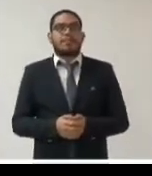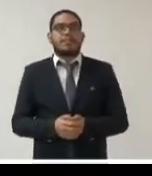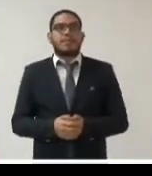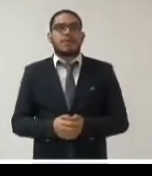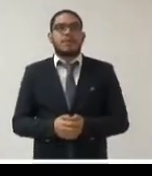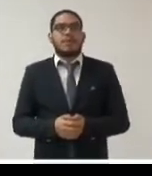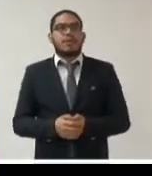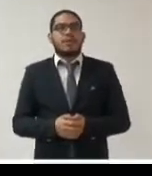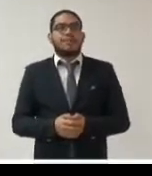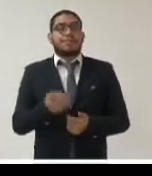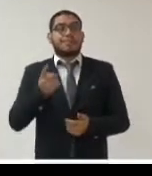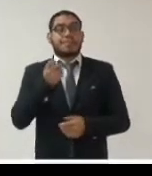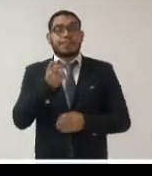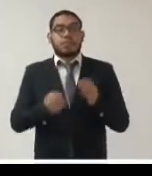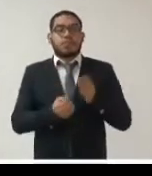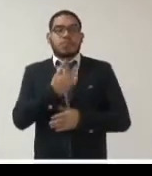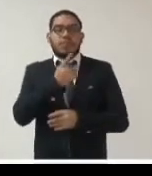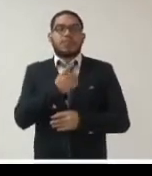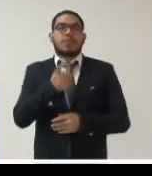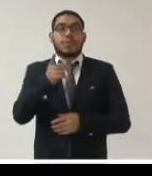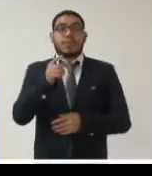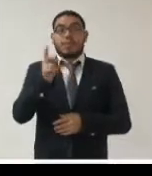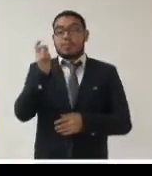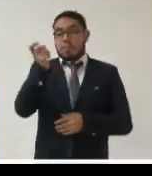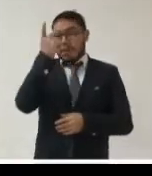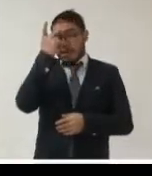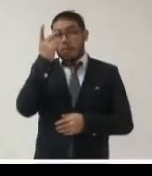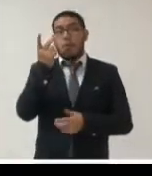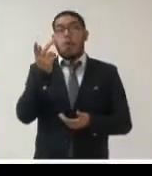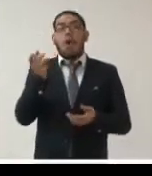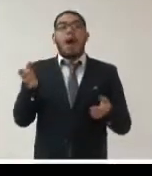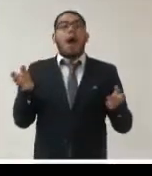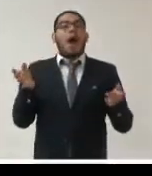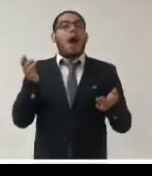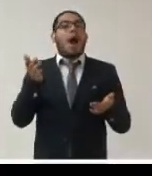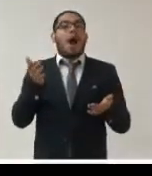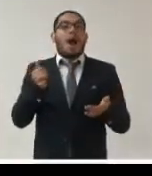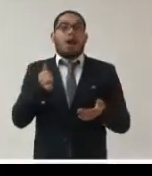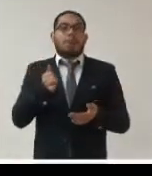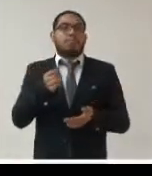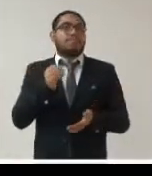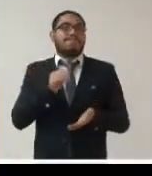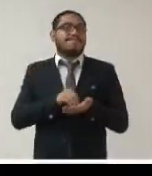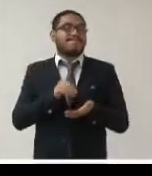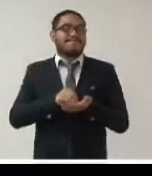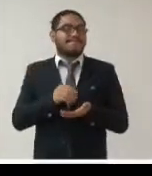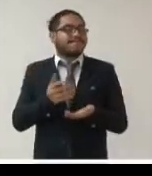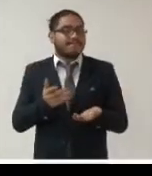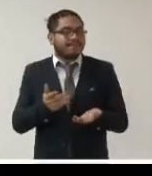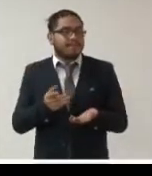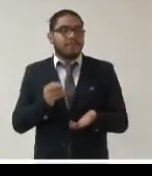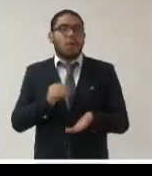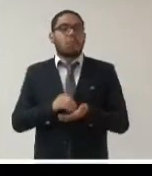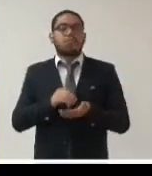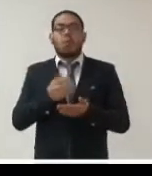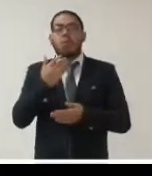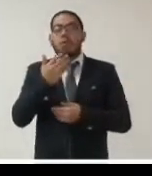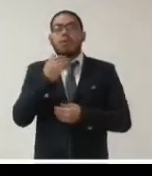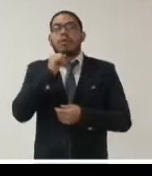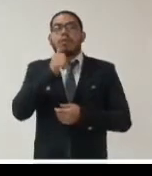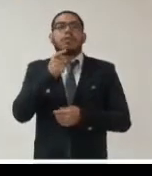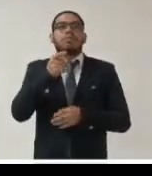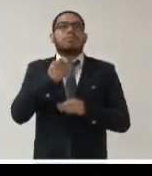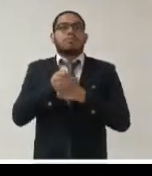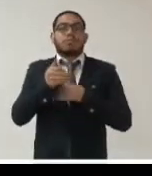documentación todavía en el Perú no estamos ni por asomo entre los países que están por supuesto a la